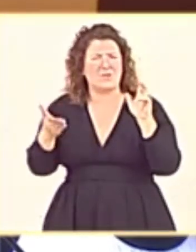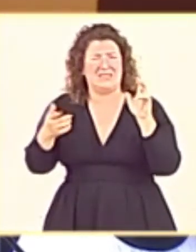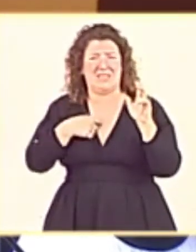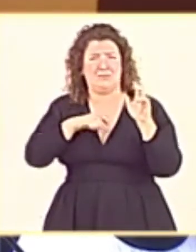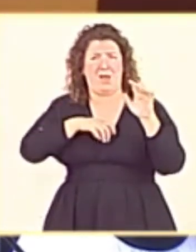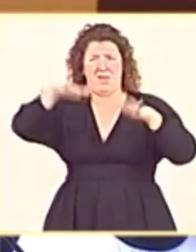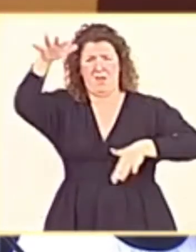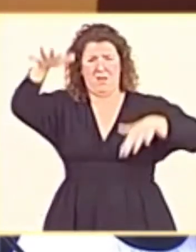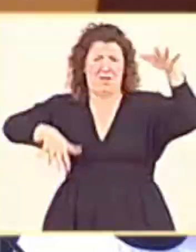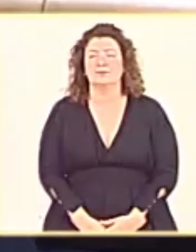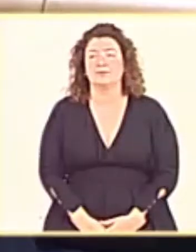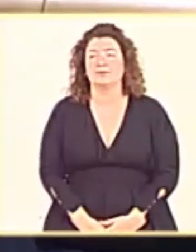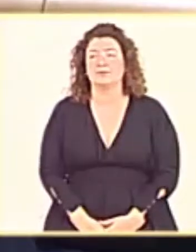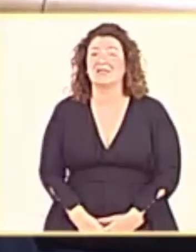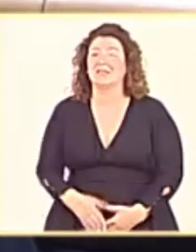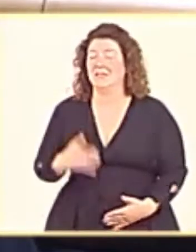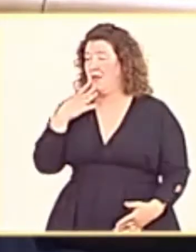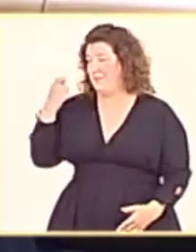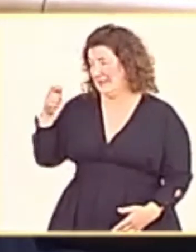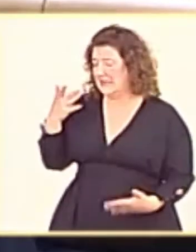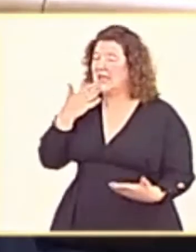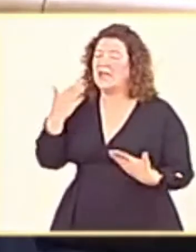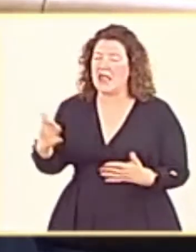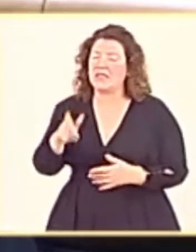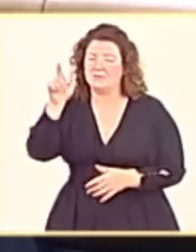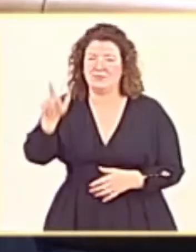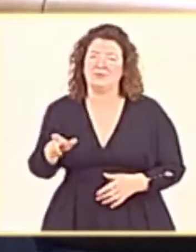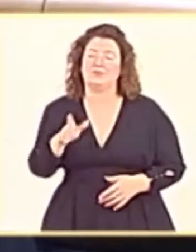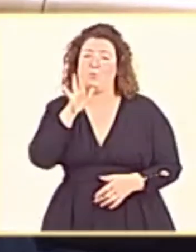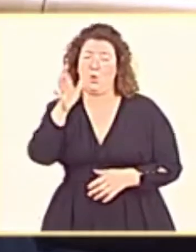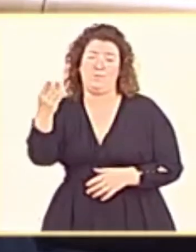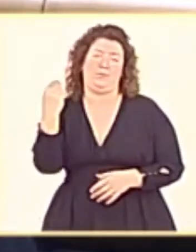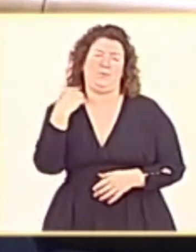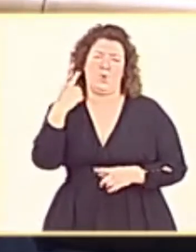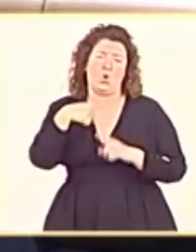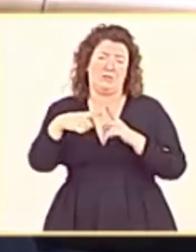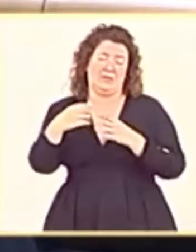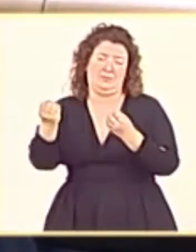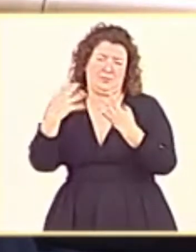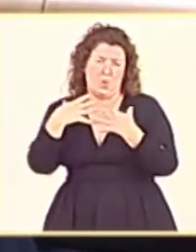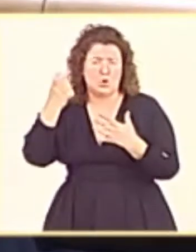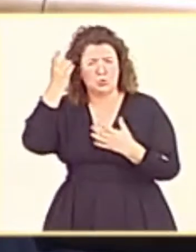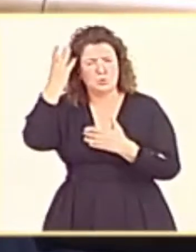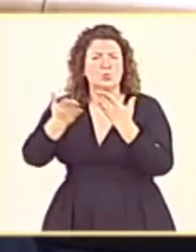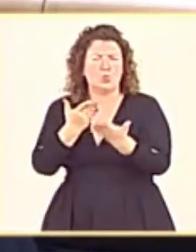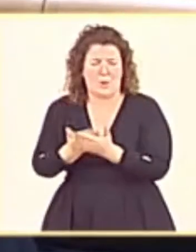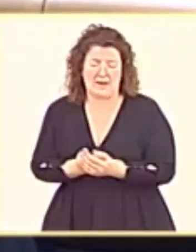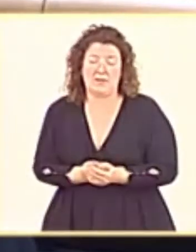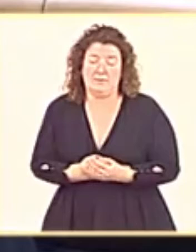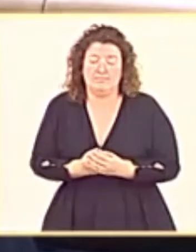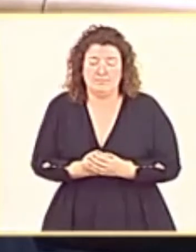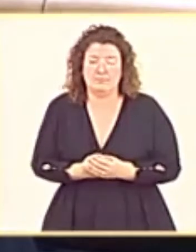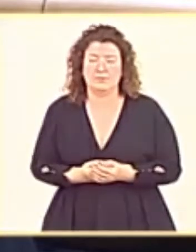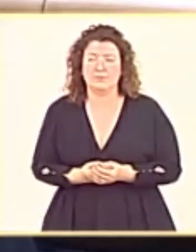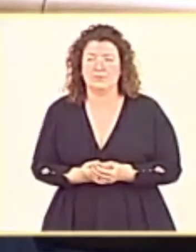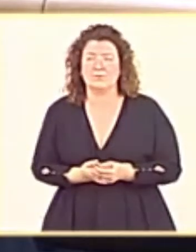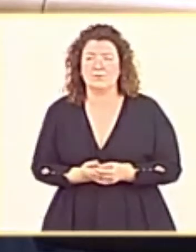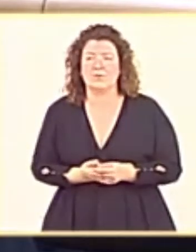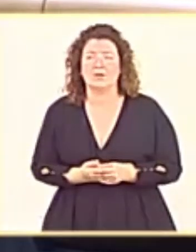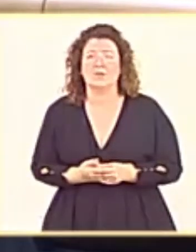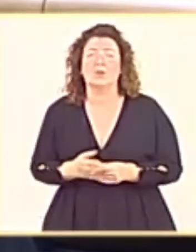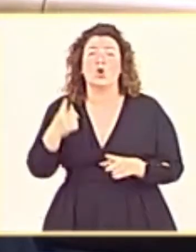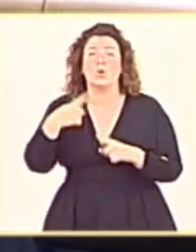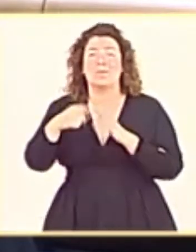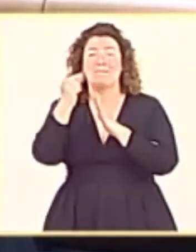territorial que tiene este país. Muchas gracias, señoría, por sus comentarios y sugerencias. De hecho, yo creo que